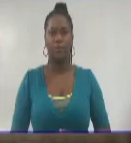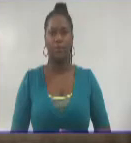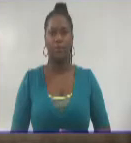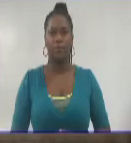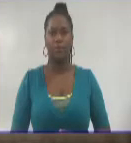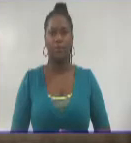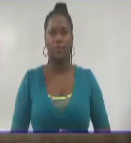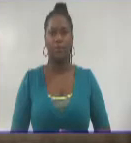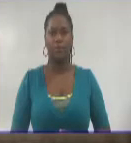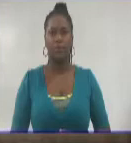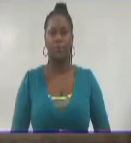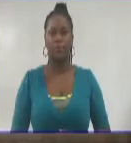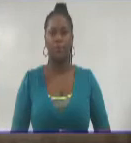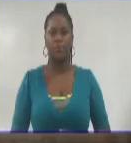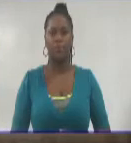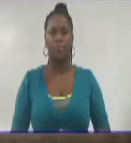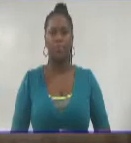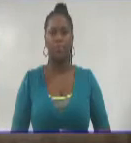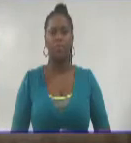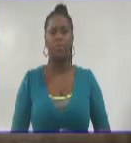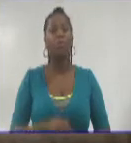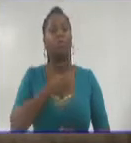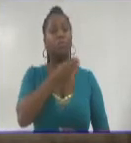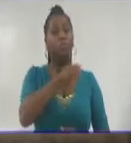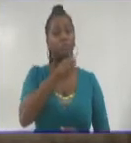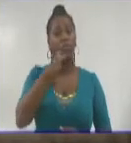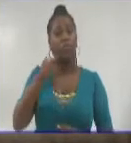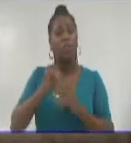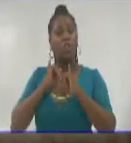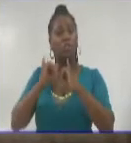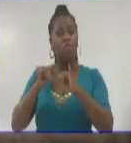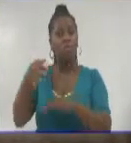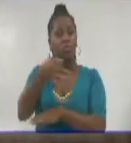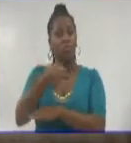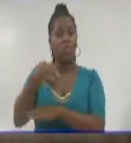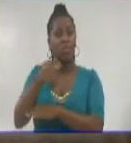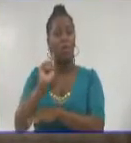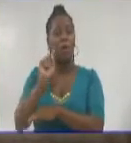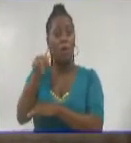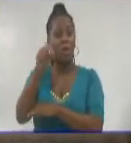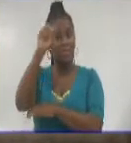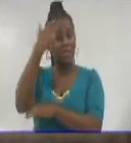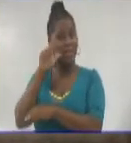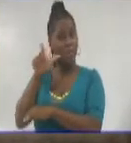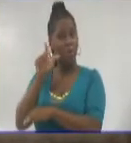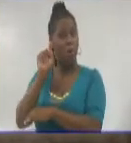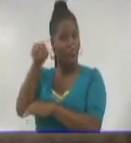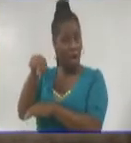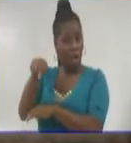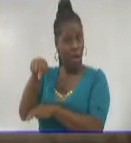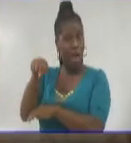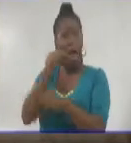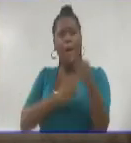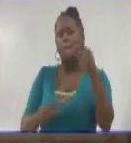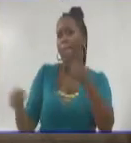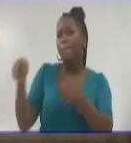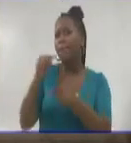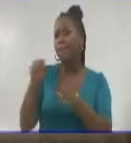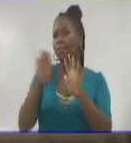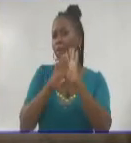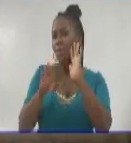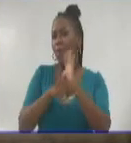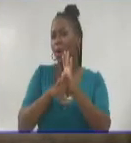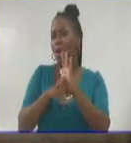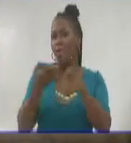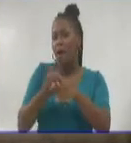Y en nuestro recorrido por los municipios llegamos hasta El Salvador pues allí se impulsan los principales programas sociales en vista